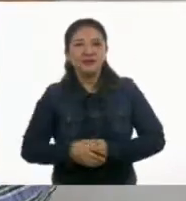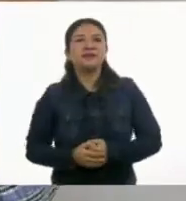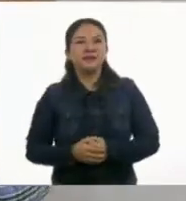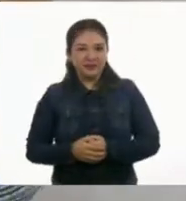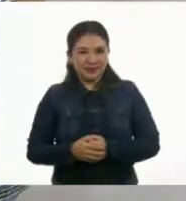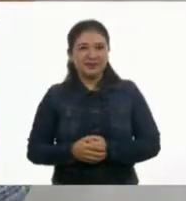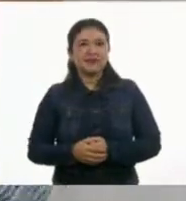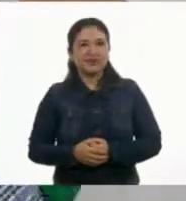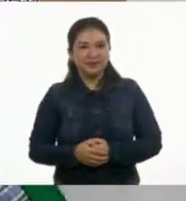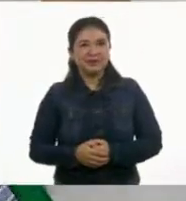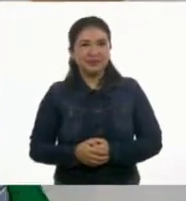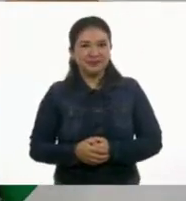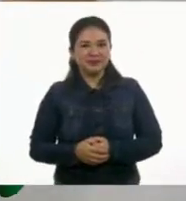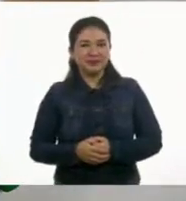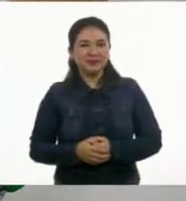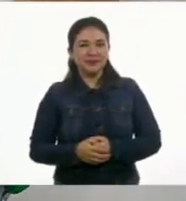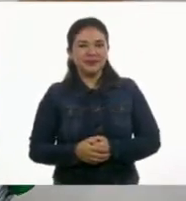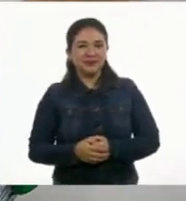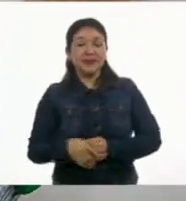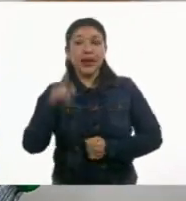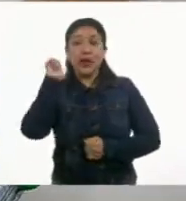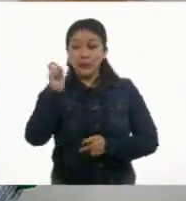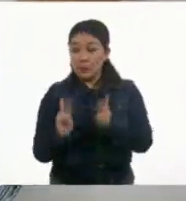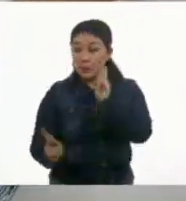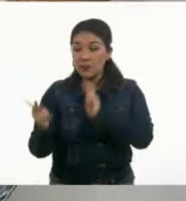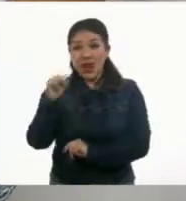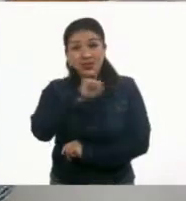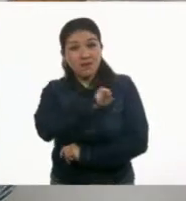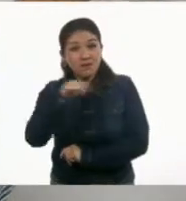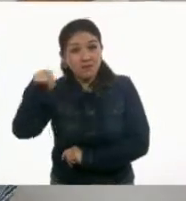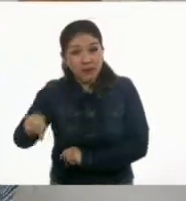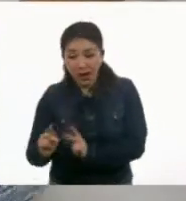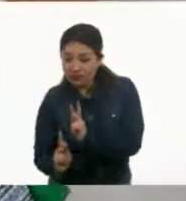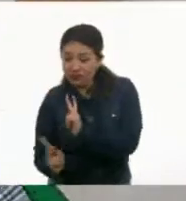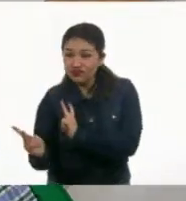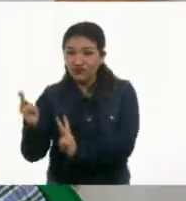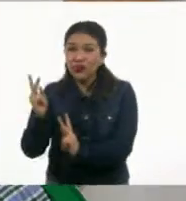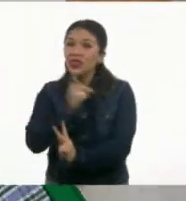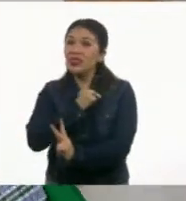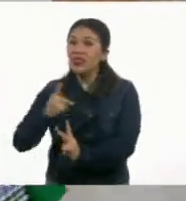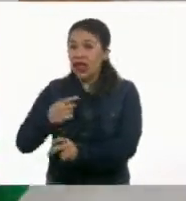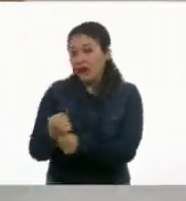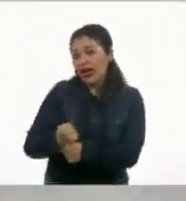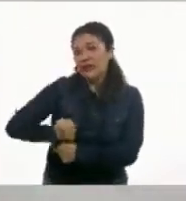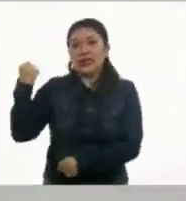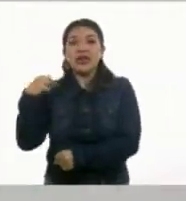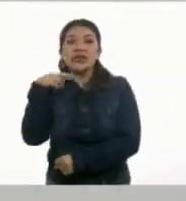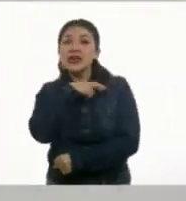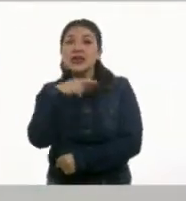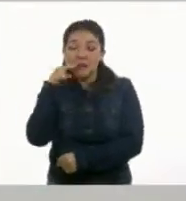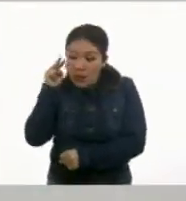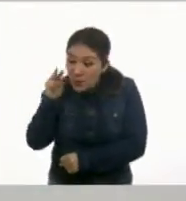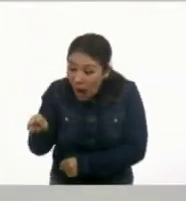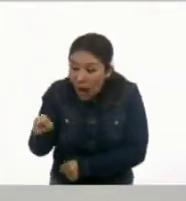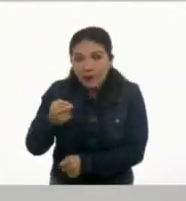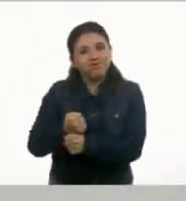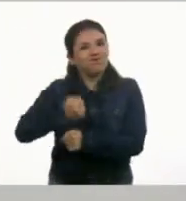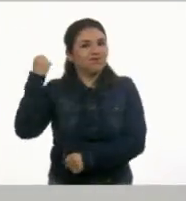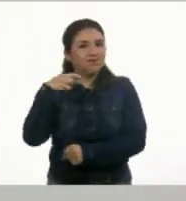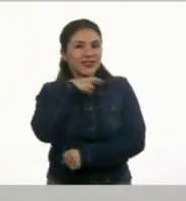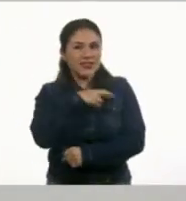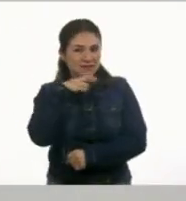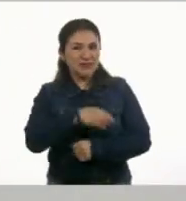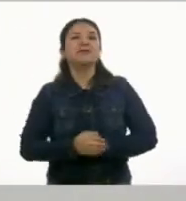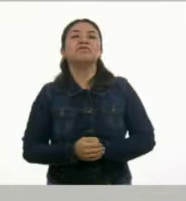Dice entonces... Pero si se trata de una planta mala, hay que arrancarla tan pronto como se le reconozca. Muy